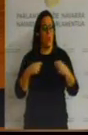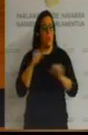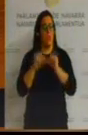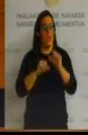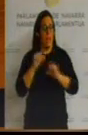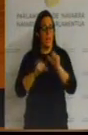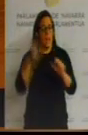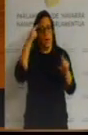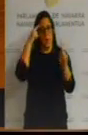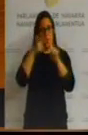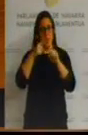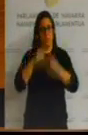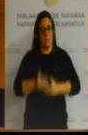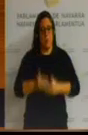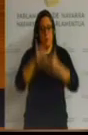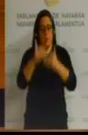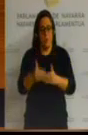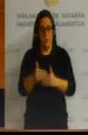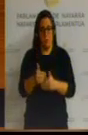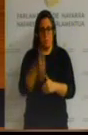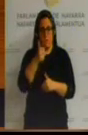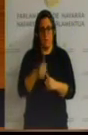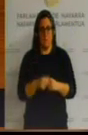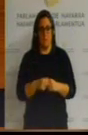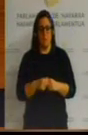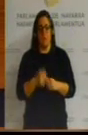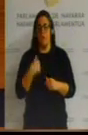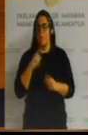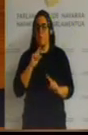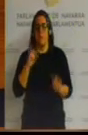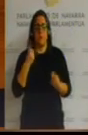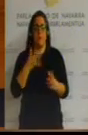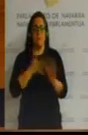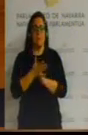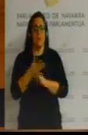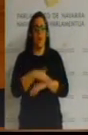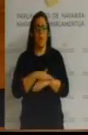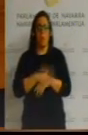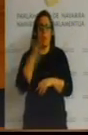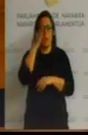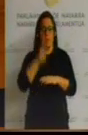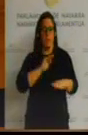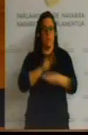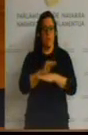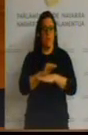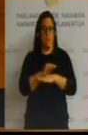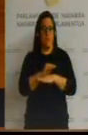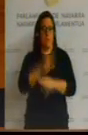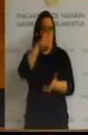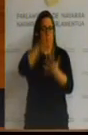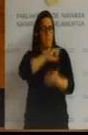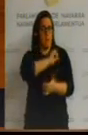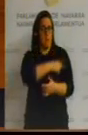para una nueva prórroga no sería la primera vez que el gobierno de Navarra financia un pabellón le pongo dos ejemplos